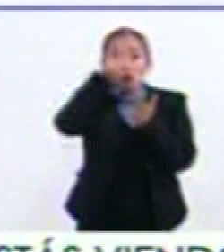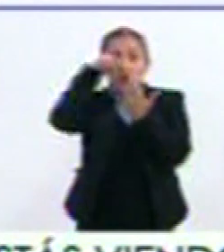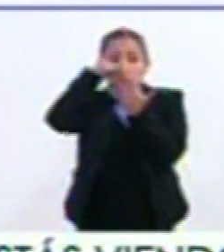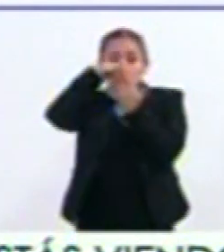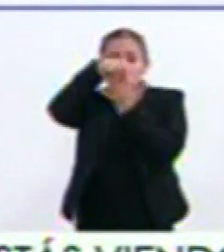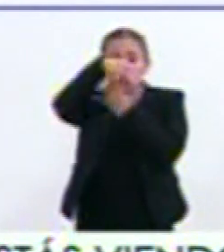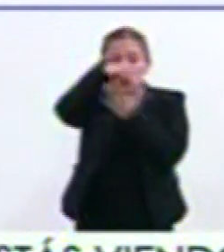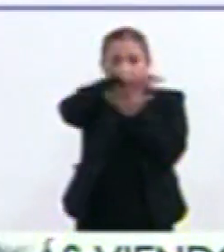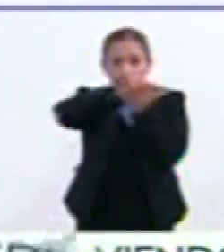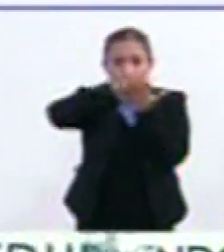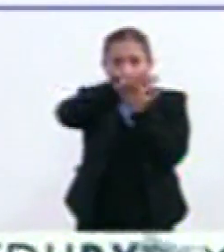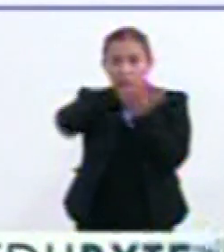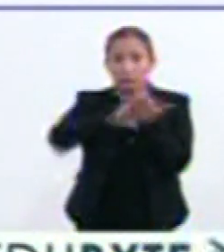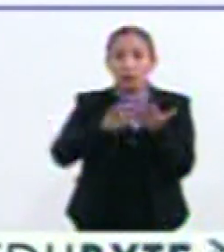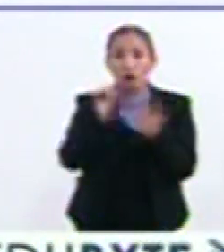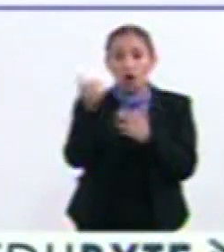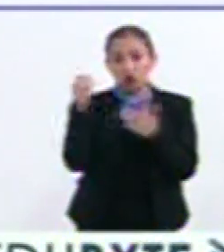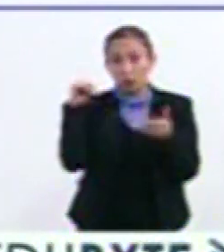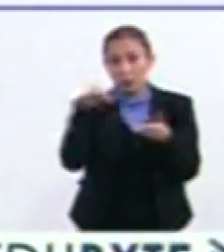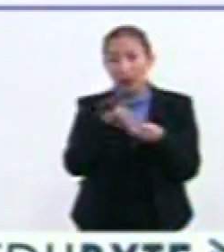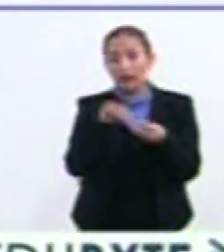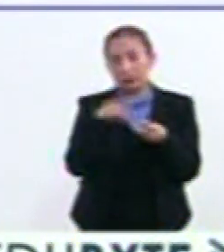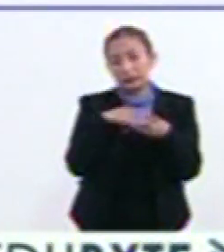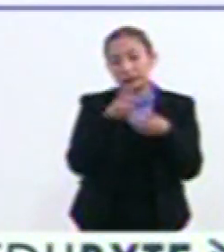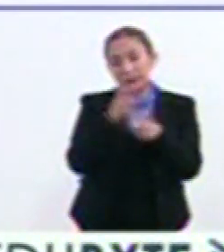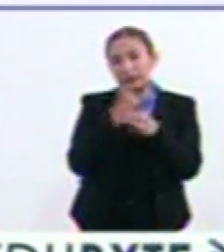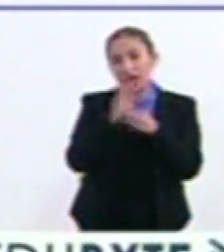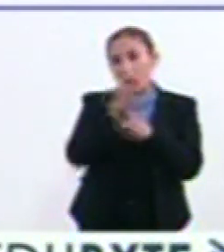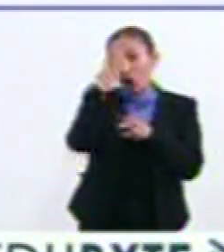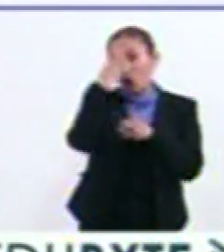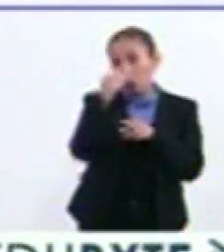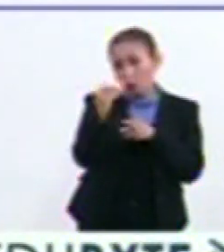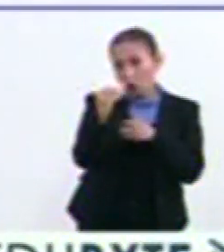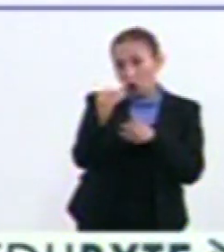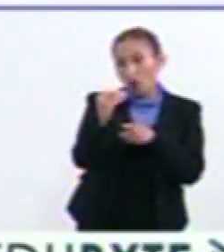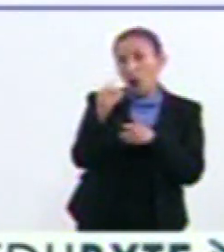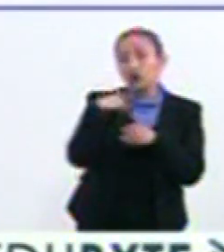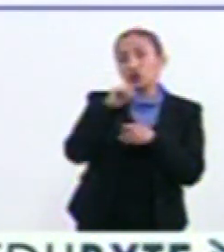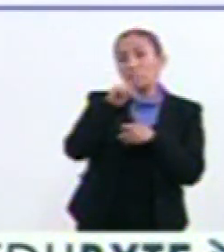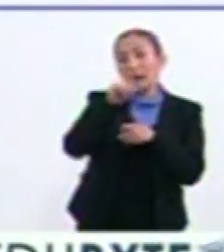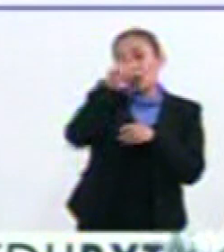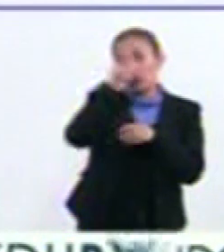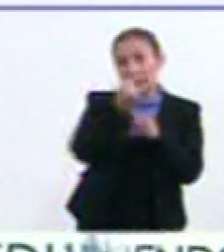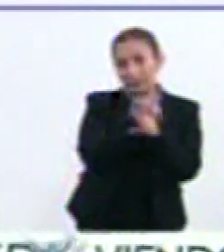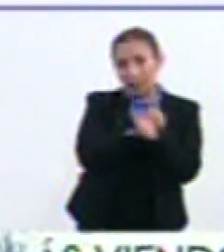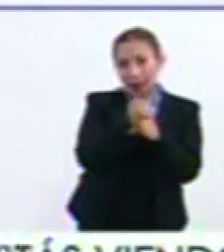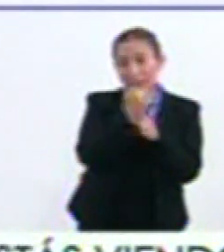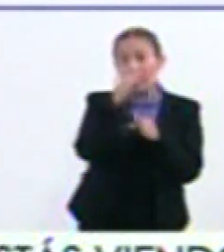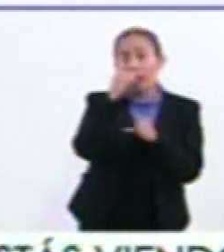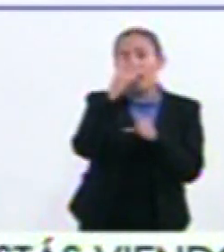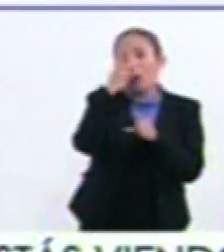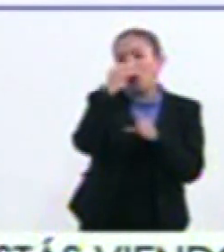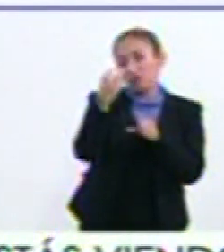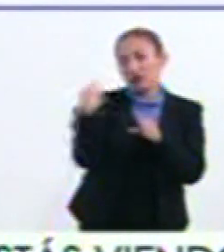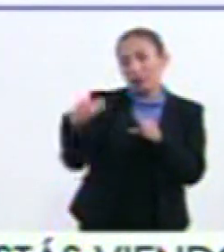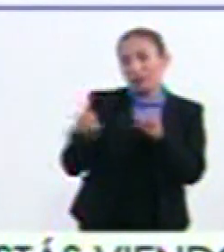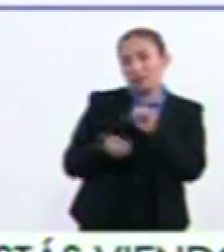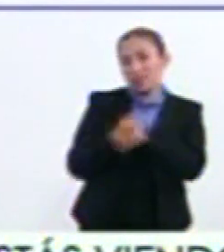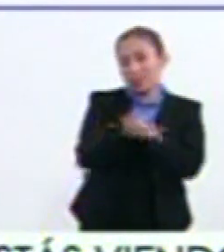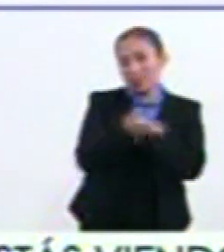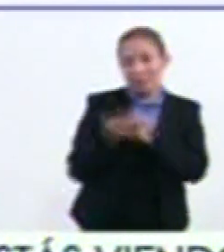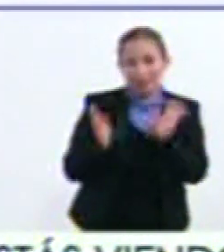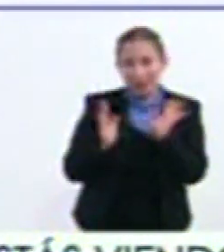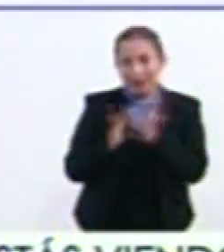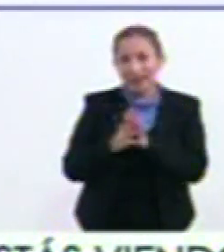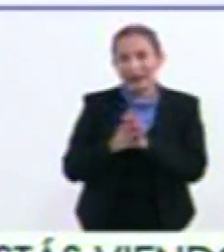luz Y hay más, aparte de esos 3 Sí, bueno, es el tercero que es la de lobo Es la superluna de sangre de lobo Así se le ha dado en llamar